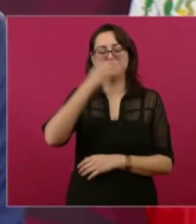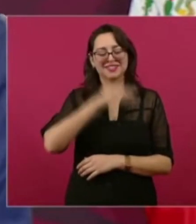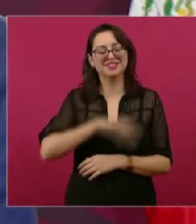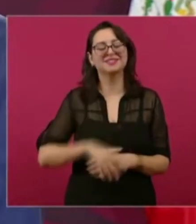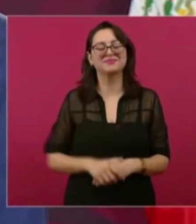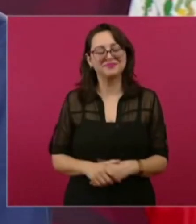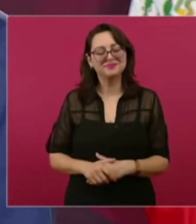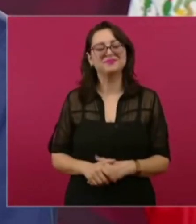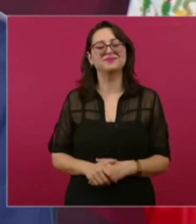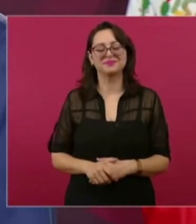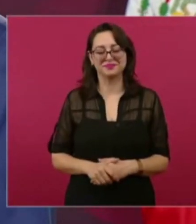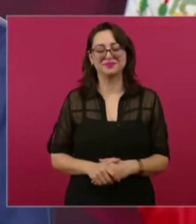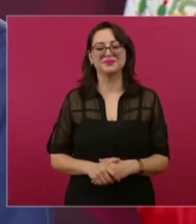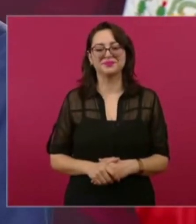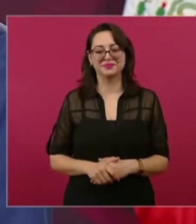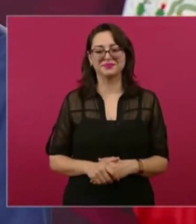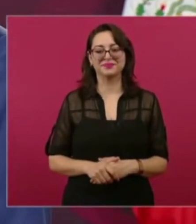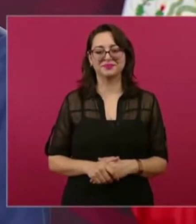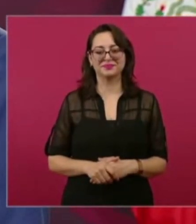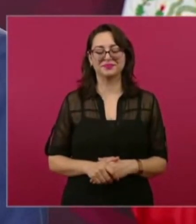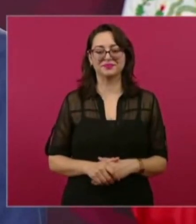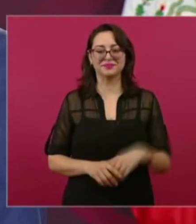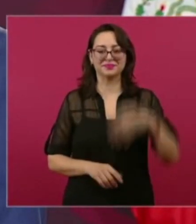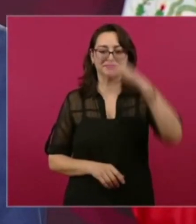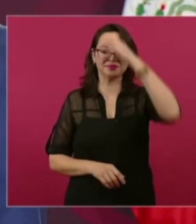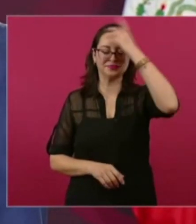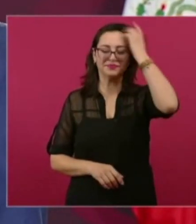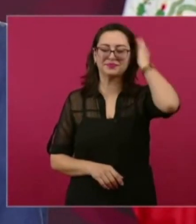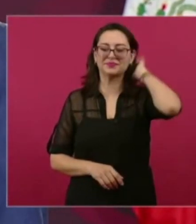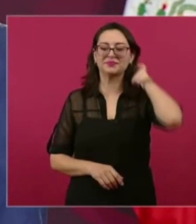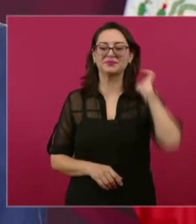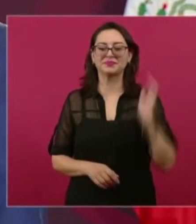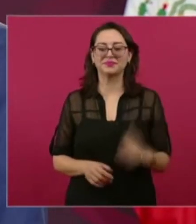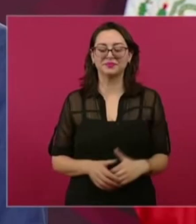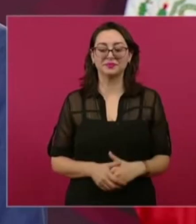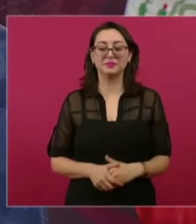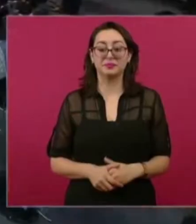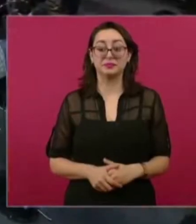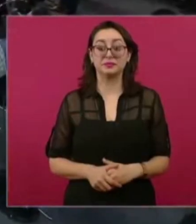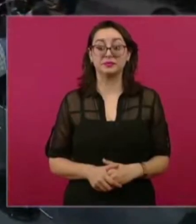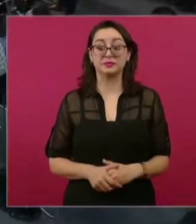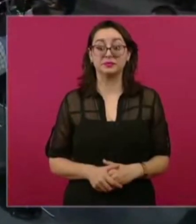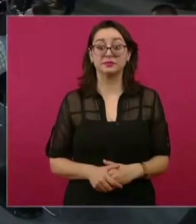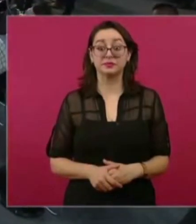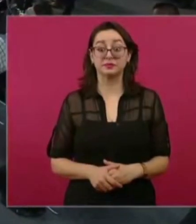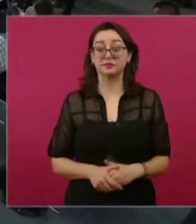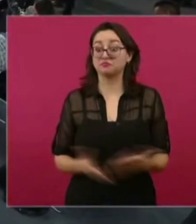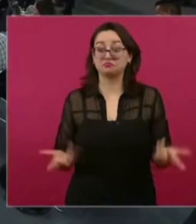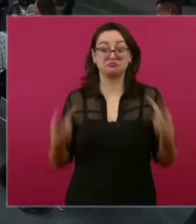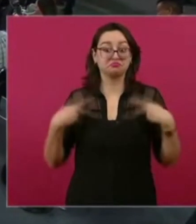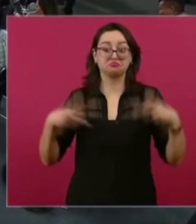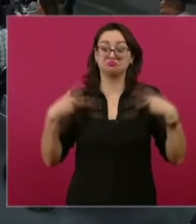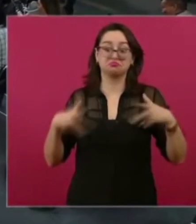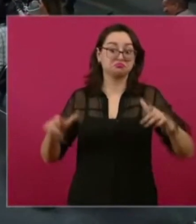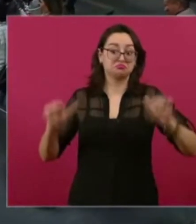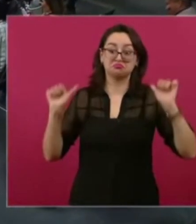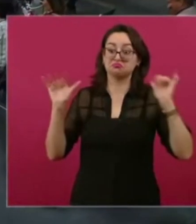un festejo. ¿Hendrán que todos los especiales? Un festejo. Sí, bastantes, todos los que lleguen.